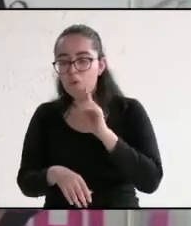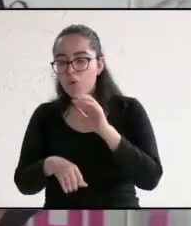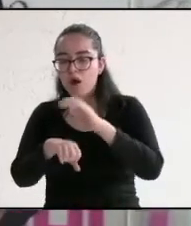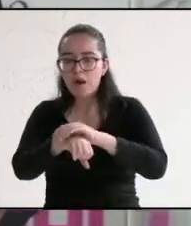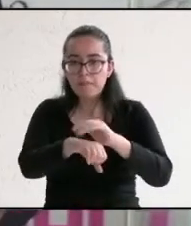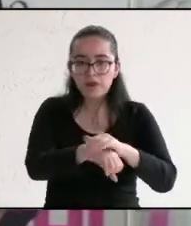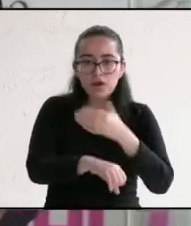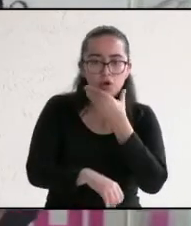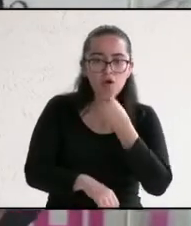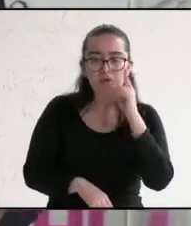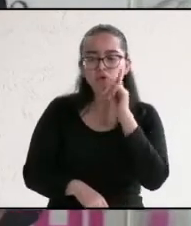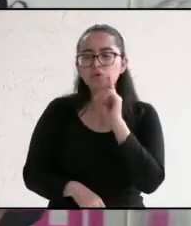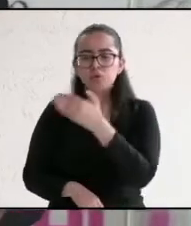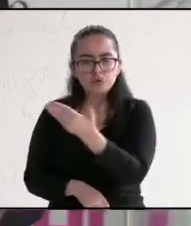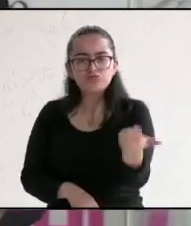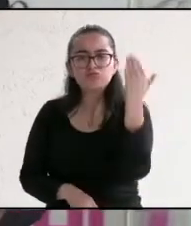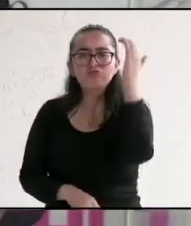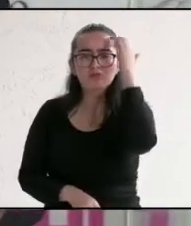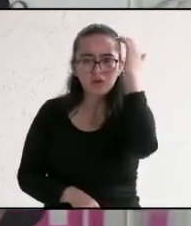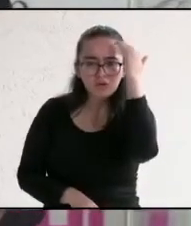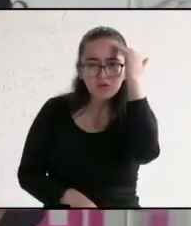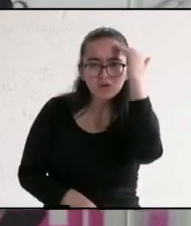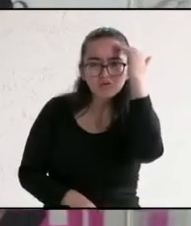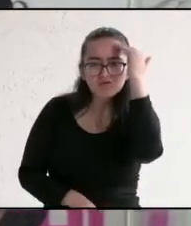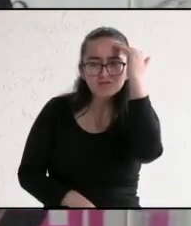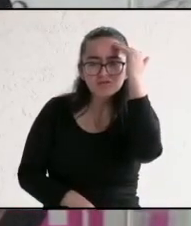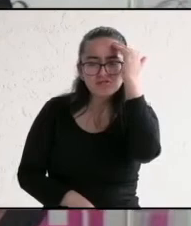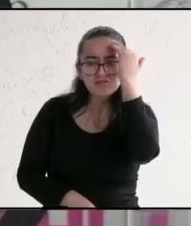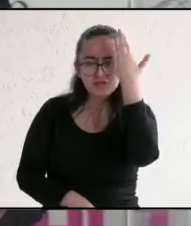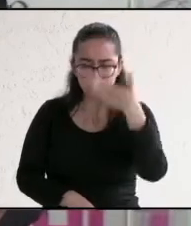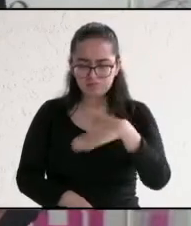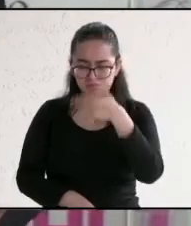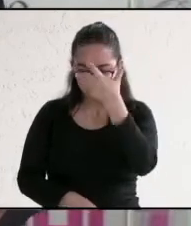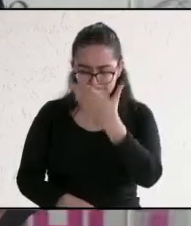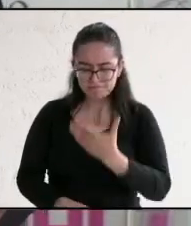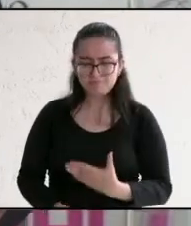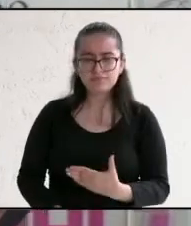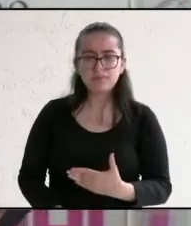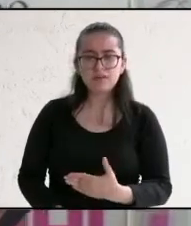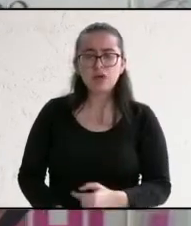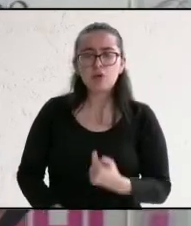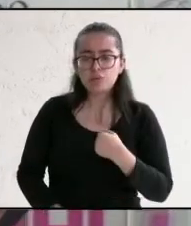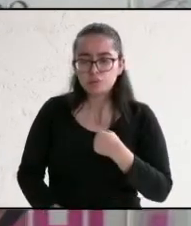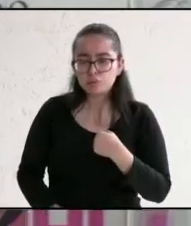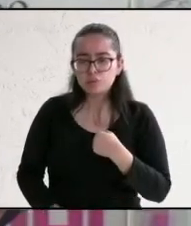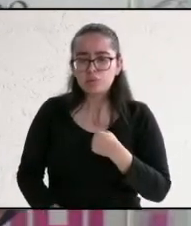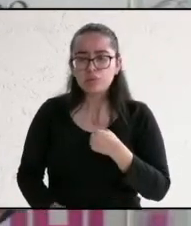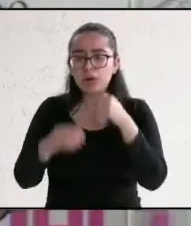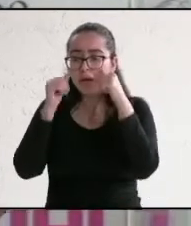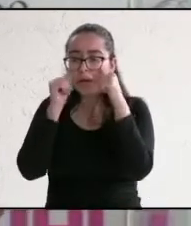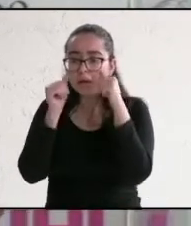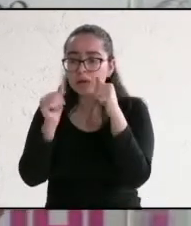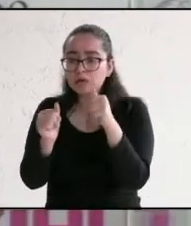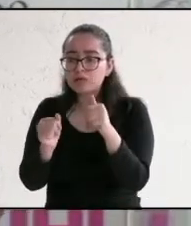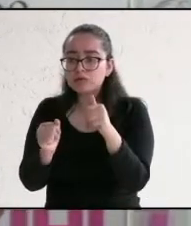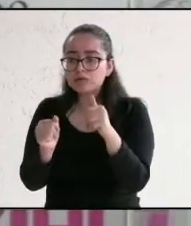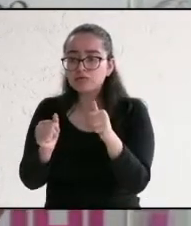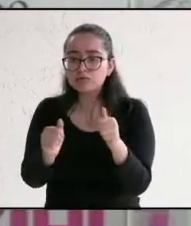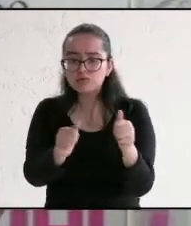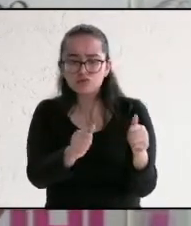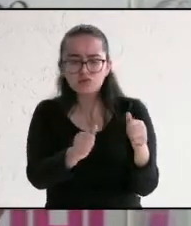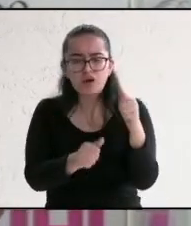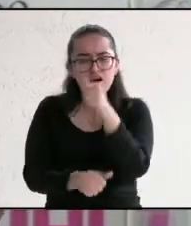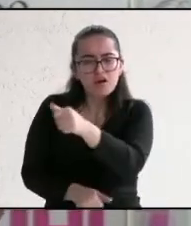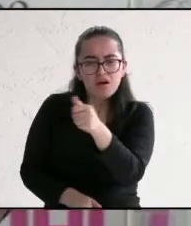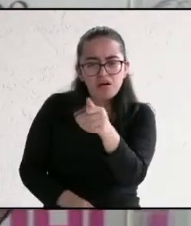ustedes nos conocen bien, saben perfectamente quiénes somos. He escuchado con atención a todos los compañeros que, bueno,